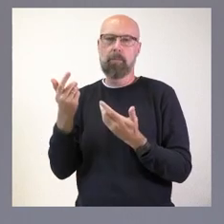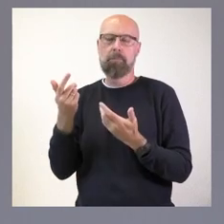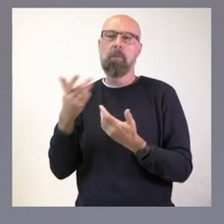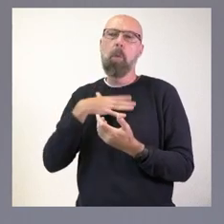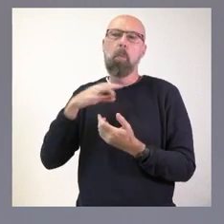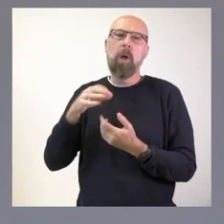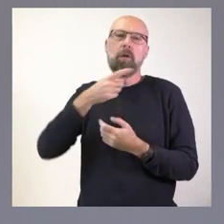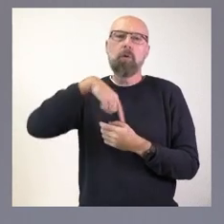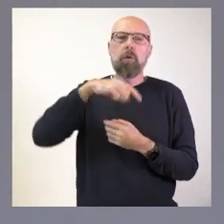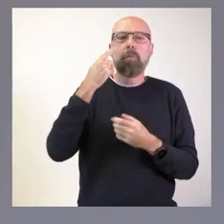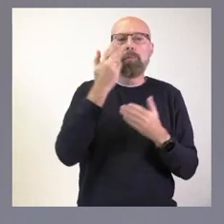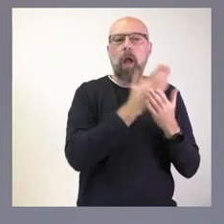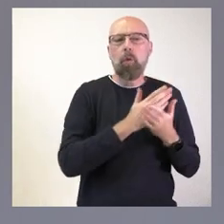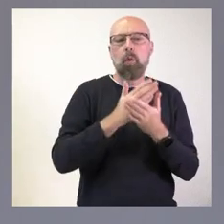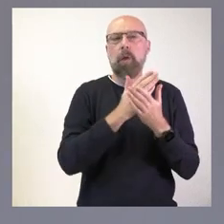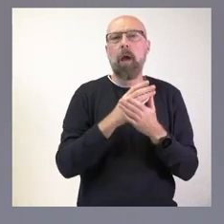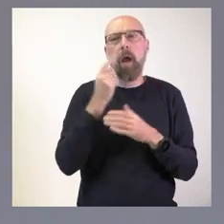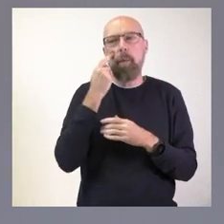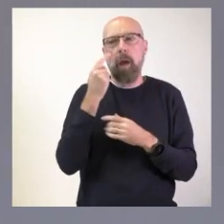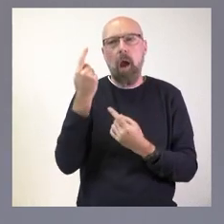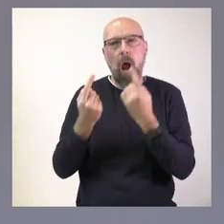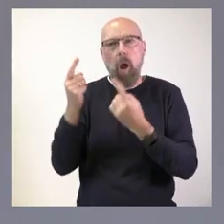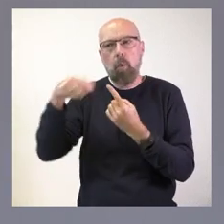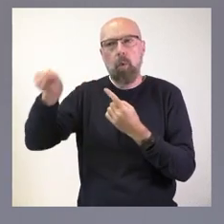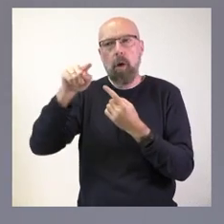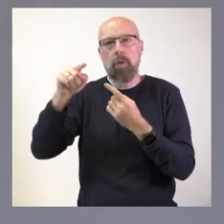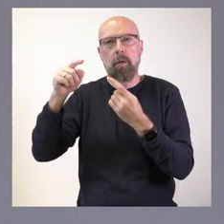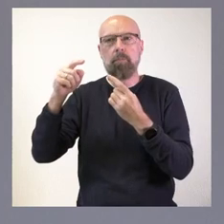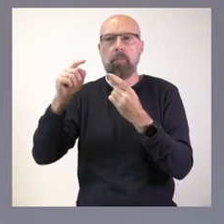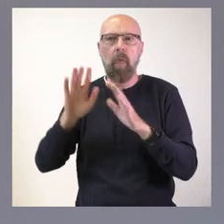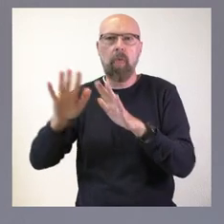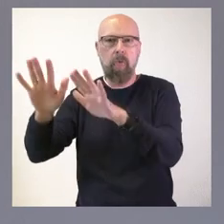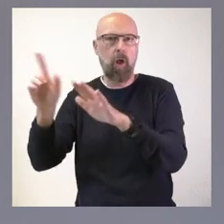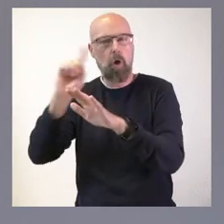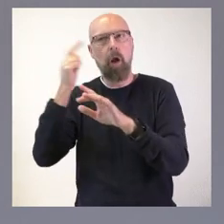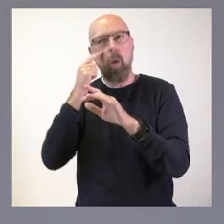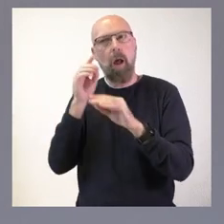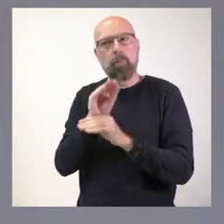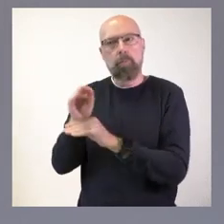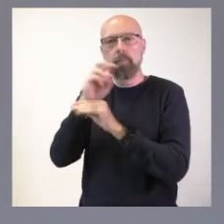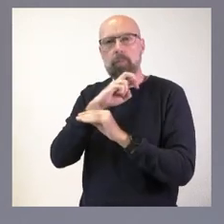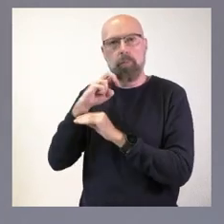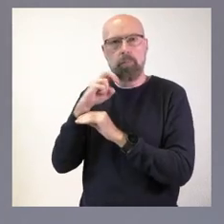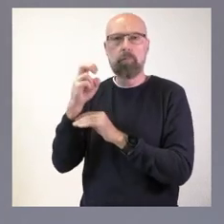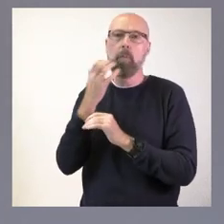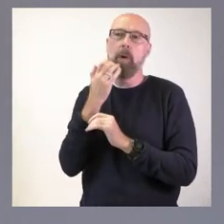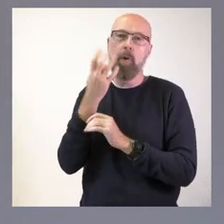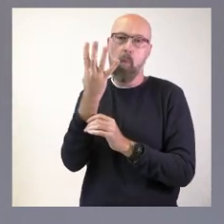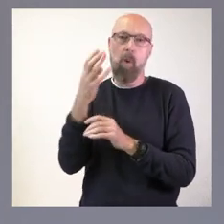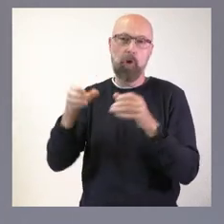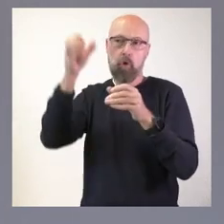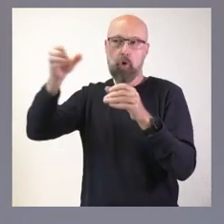que algunos de estos restos identificativos queden para el futuro y en particular se piensa en estas cuatro torres que